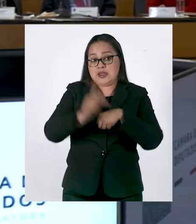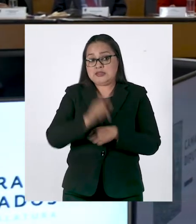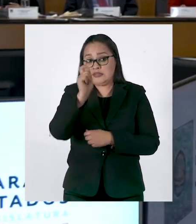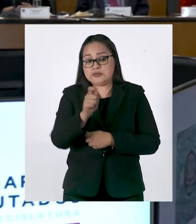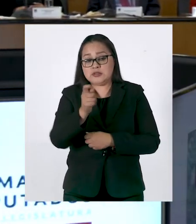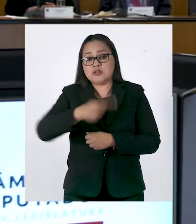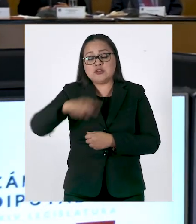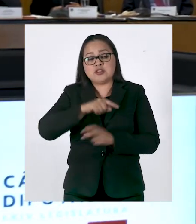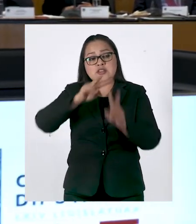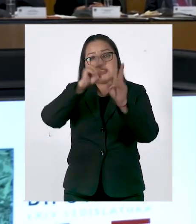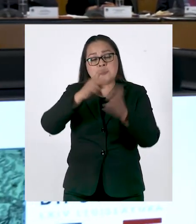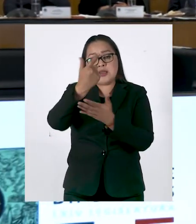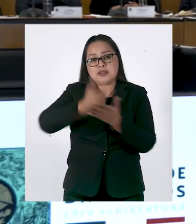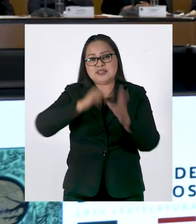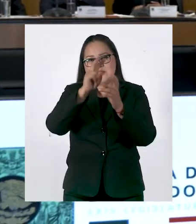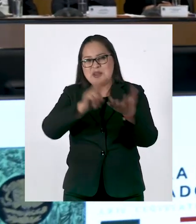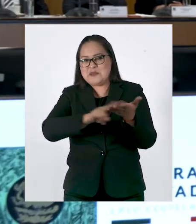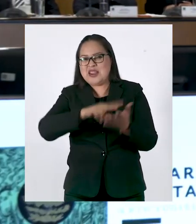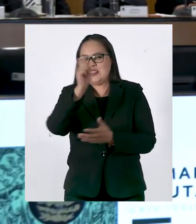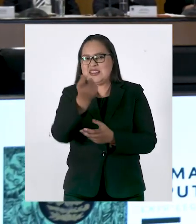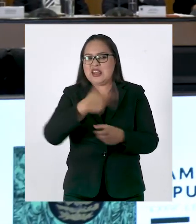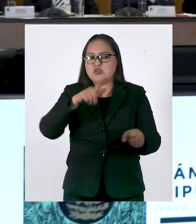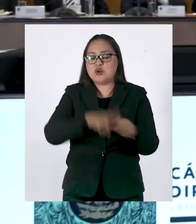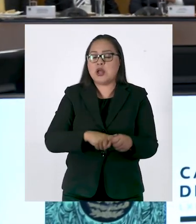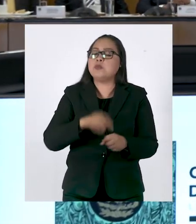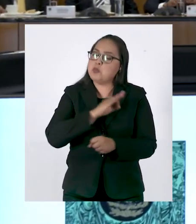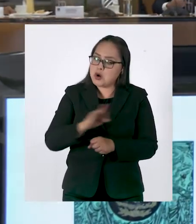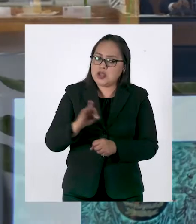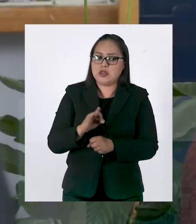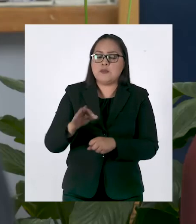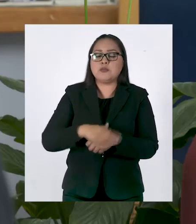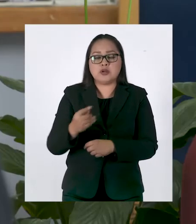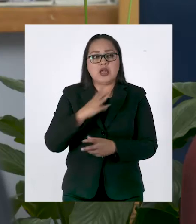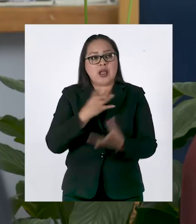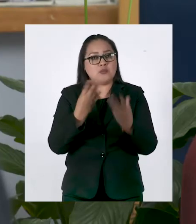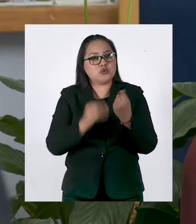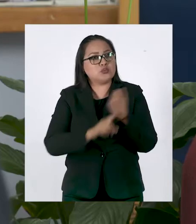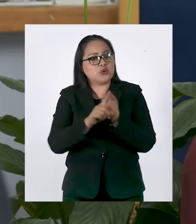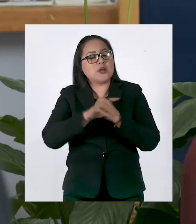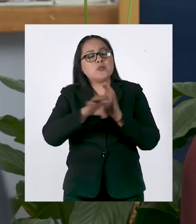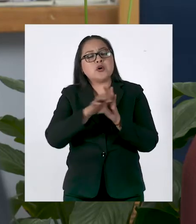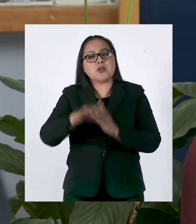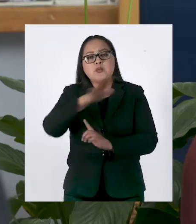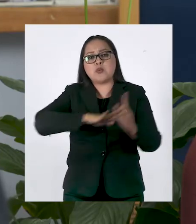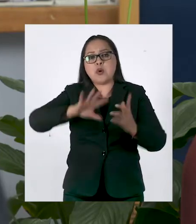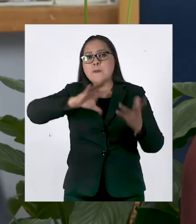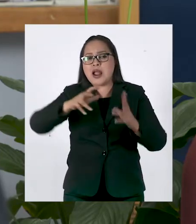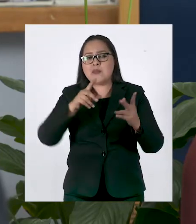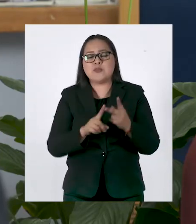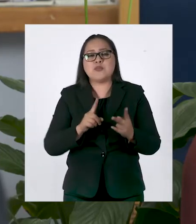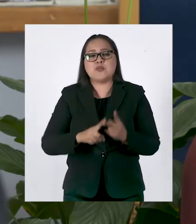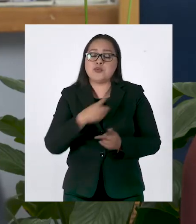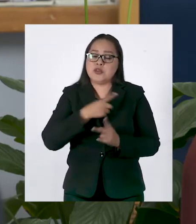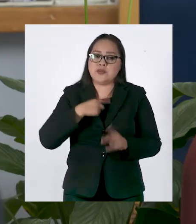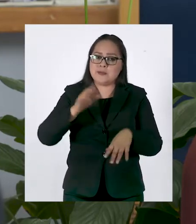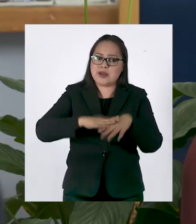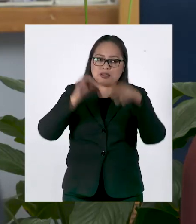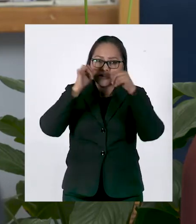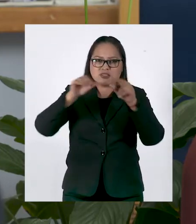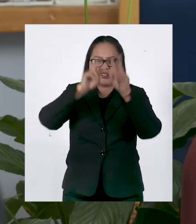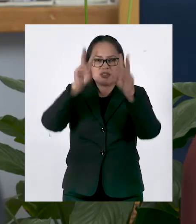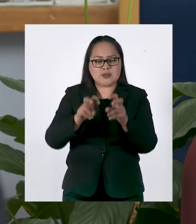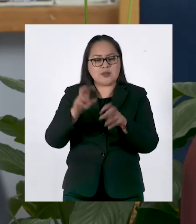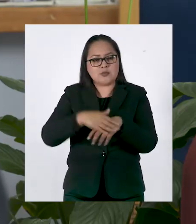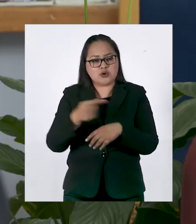en donde la agenda verde sí influya porque nos está alcanzando distintas circunstancias como el cambio climático y